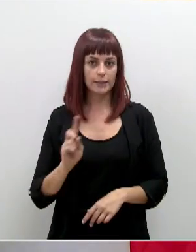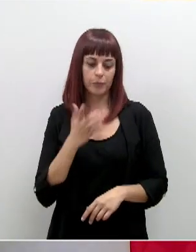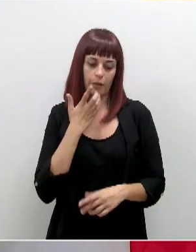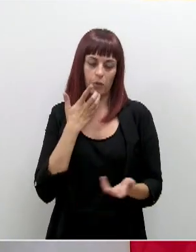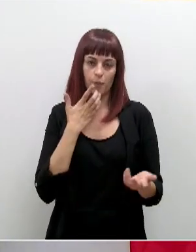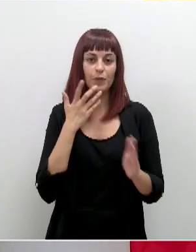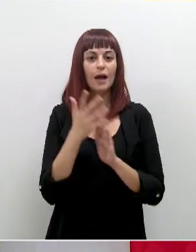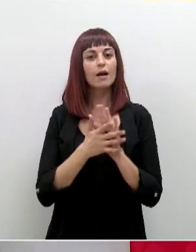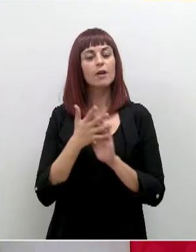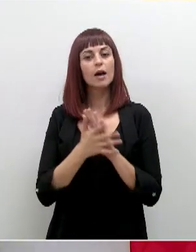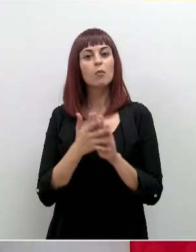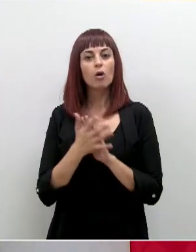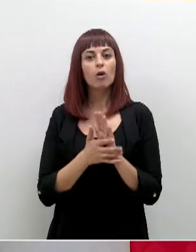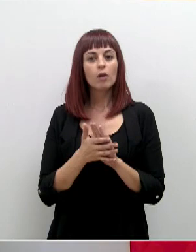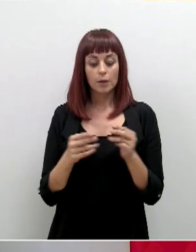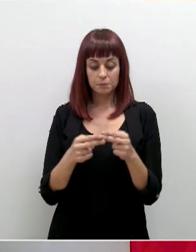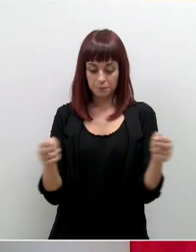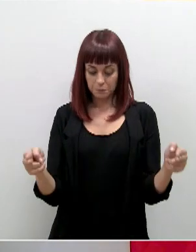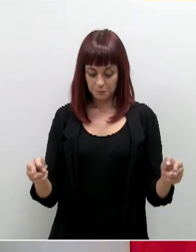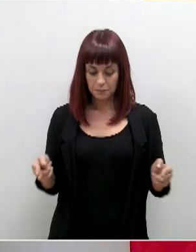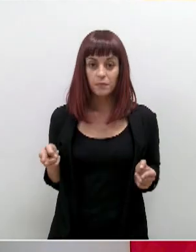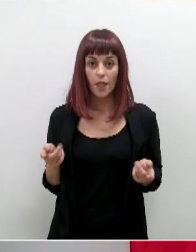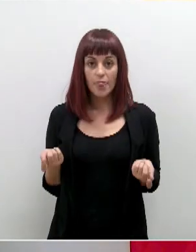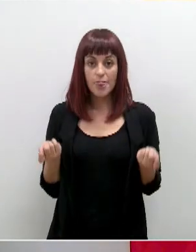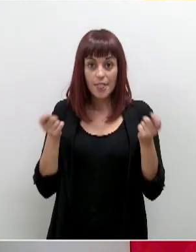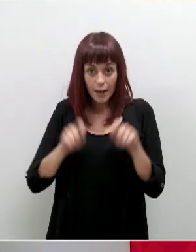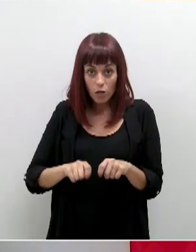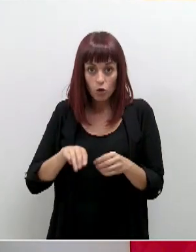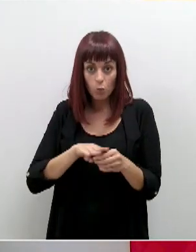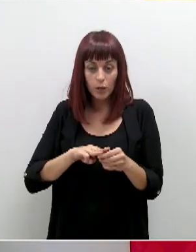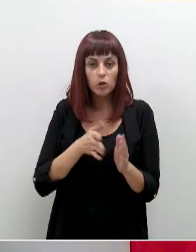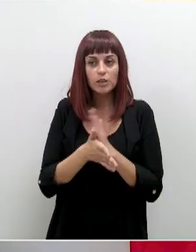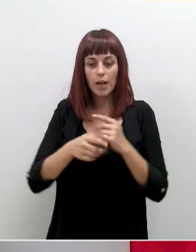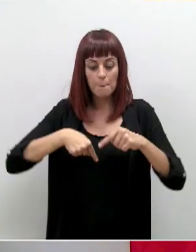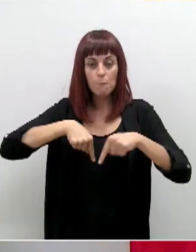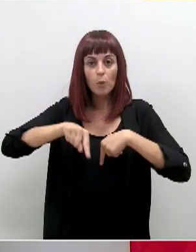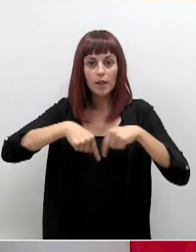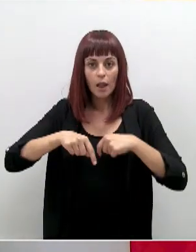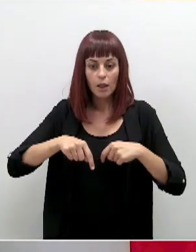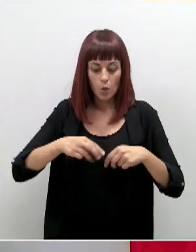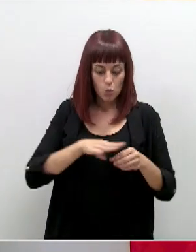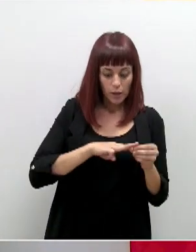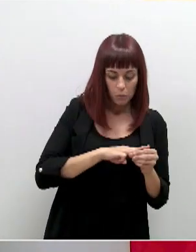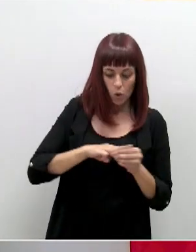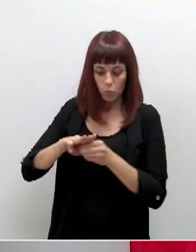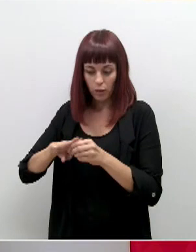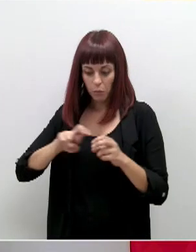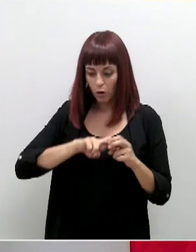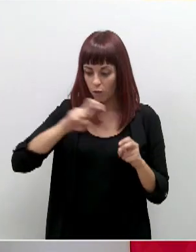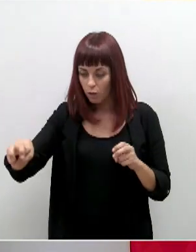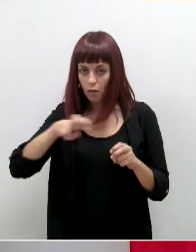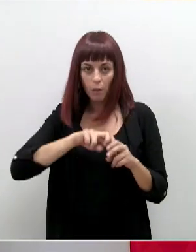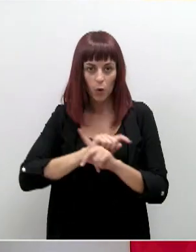Cuando estamos hablando de un cierre perimetral de municipios, estamos limitando la movilidad entre municipios. Precisamente,